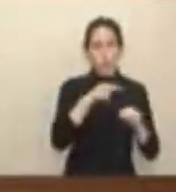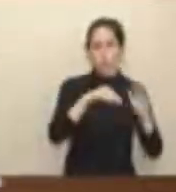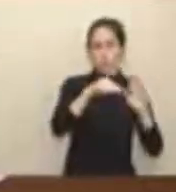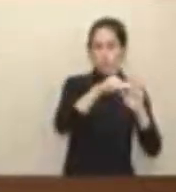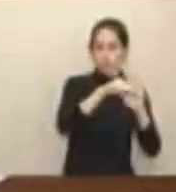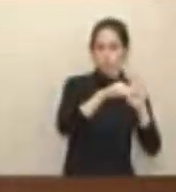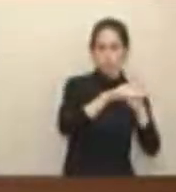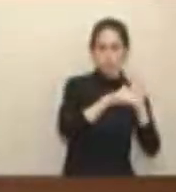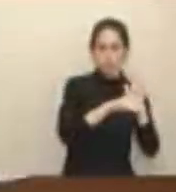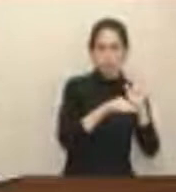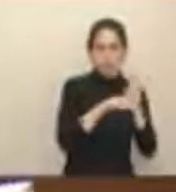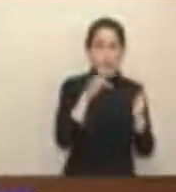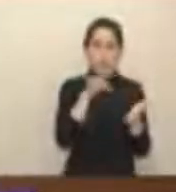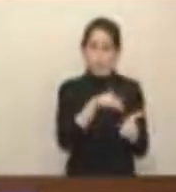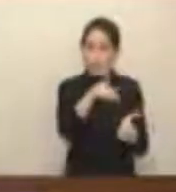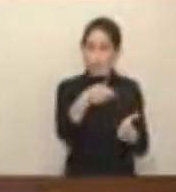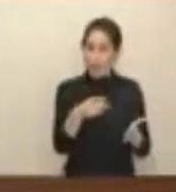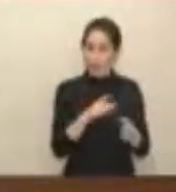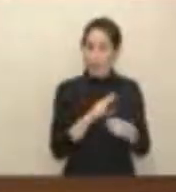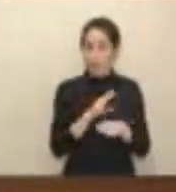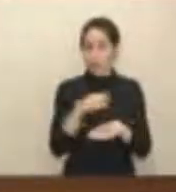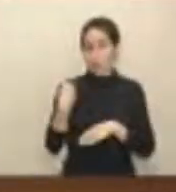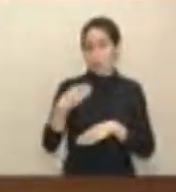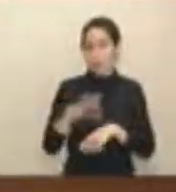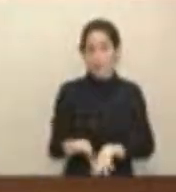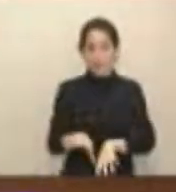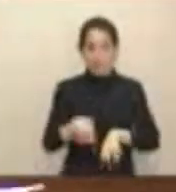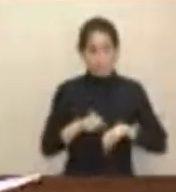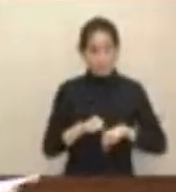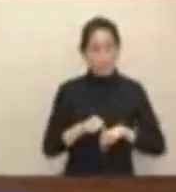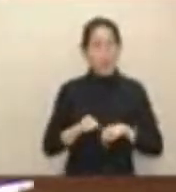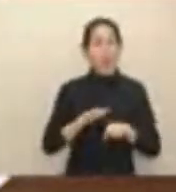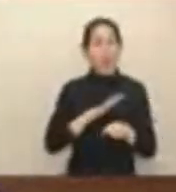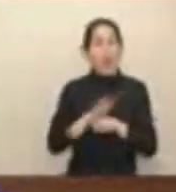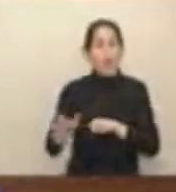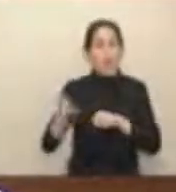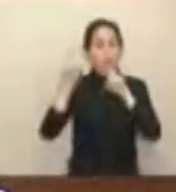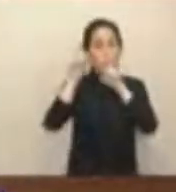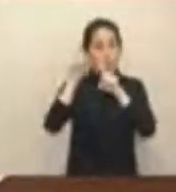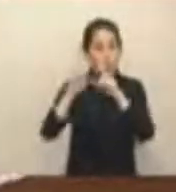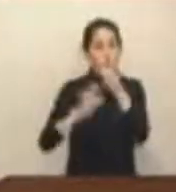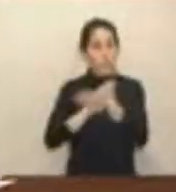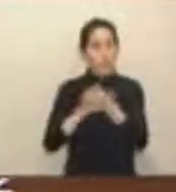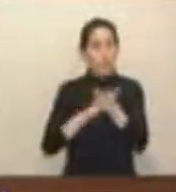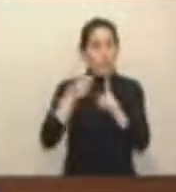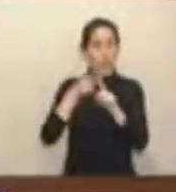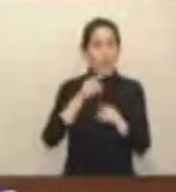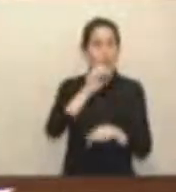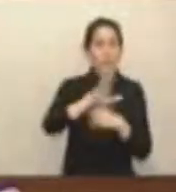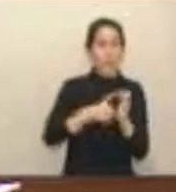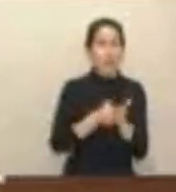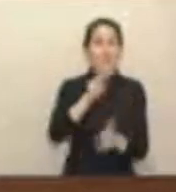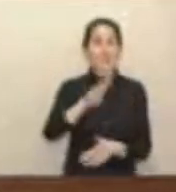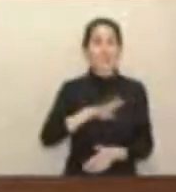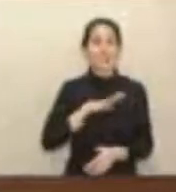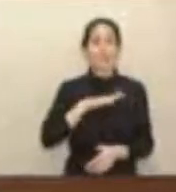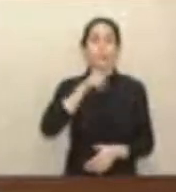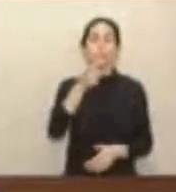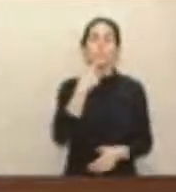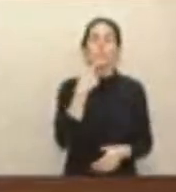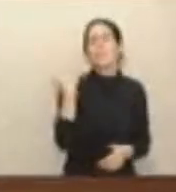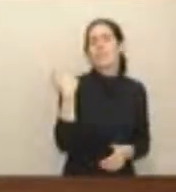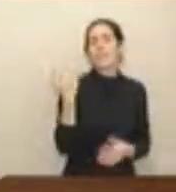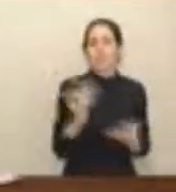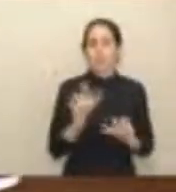decía literalmente lo siguiente en el ámbito educativo referido a los 0 y 3 años. Queremos